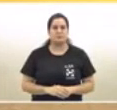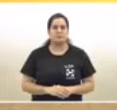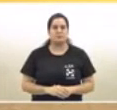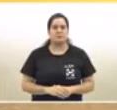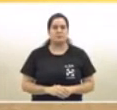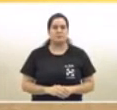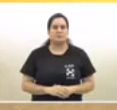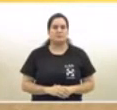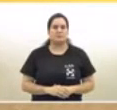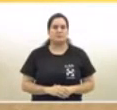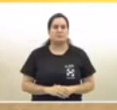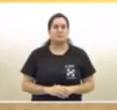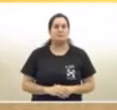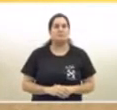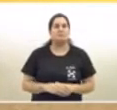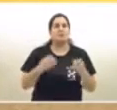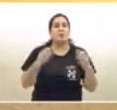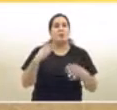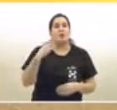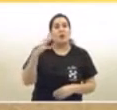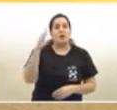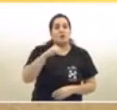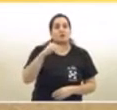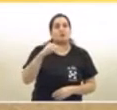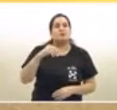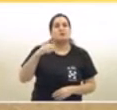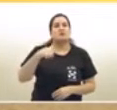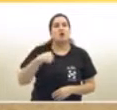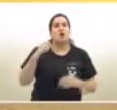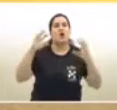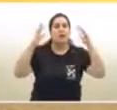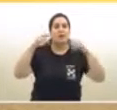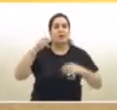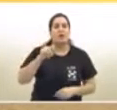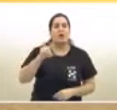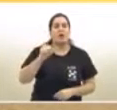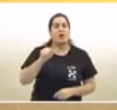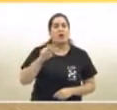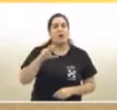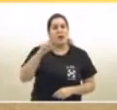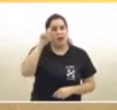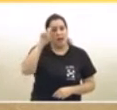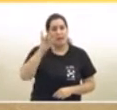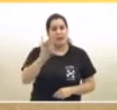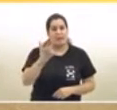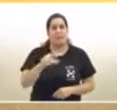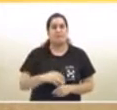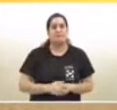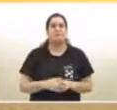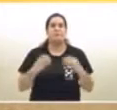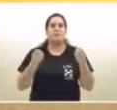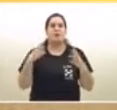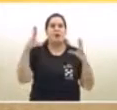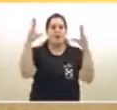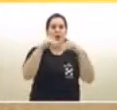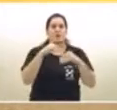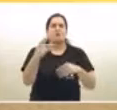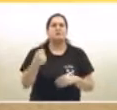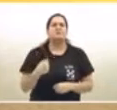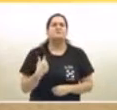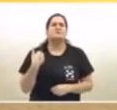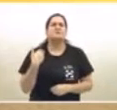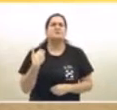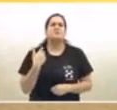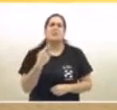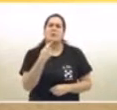Bueno, Pablo Navarro de Radio La Red. Buenas noches. ¿Qué posibilidad hay de que con